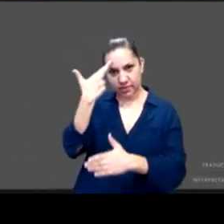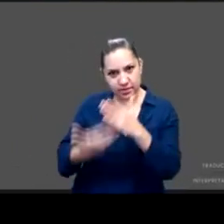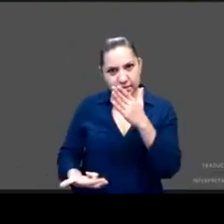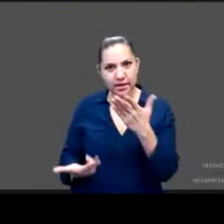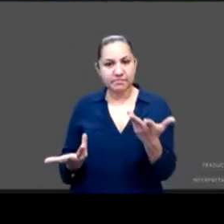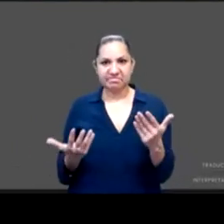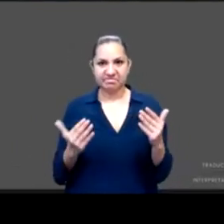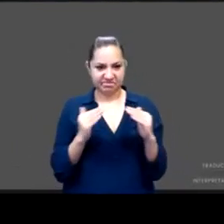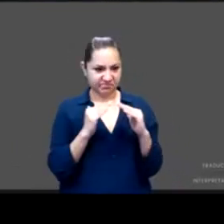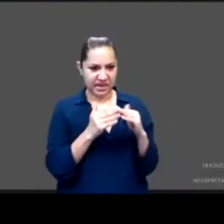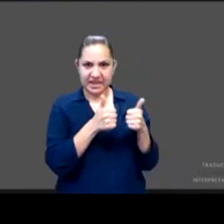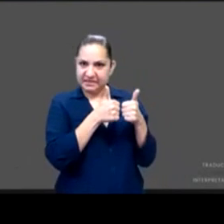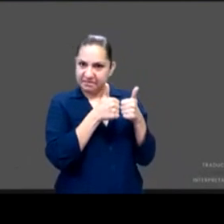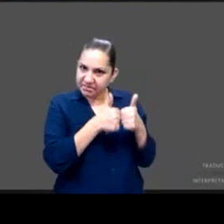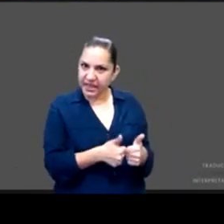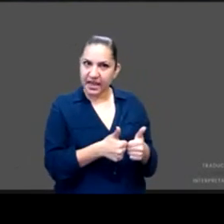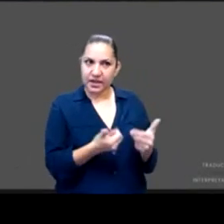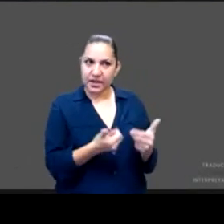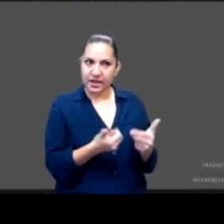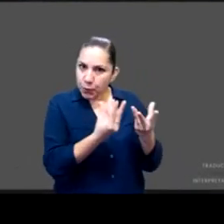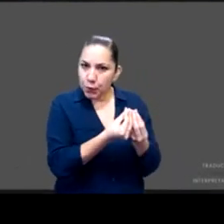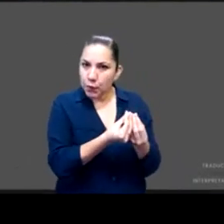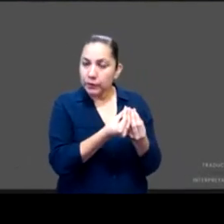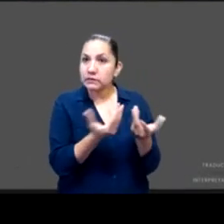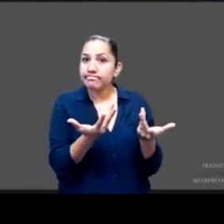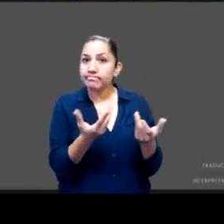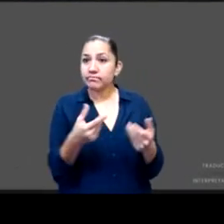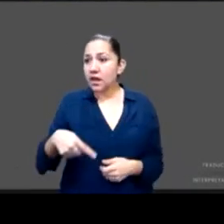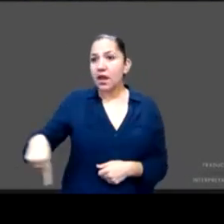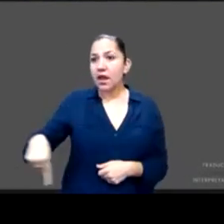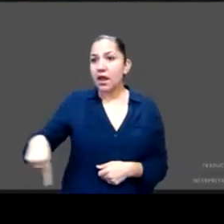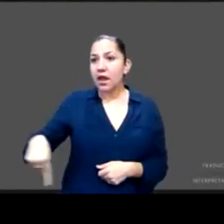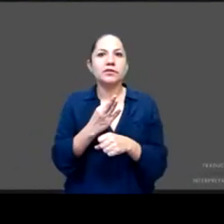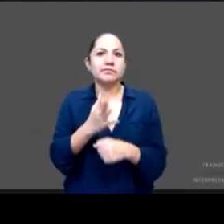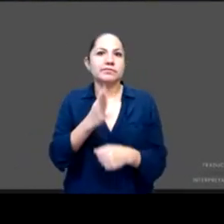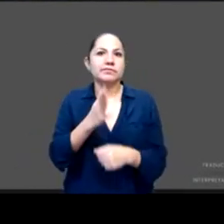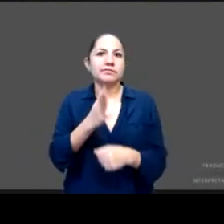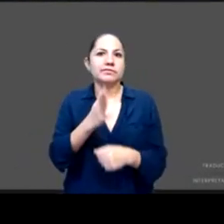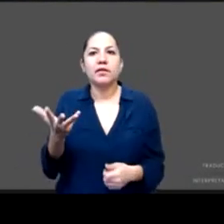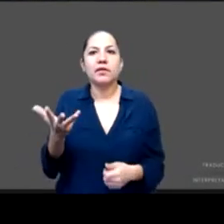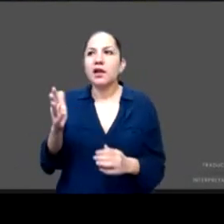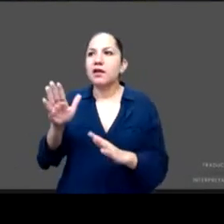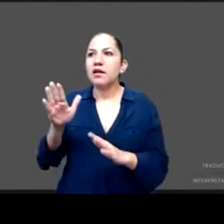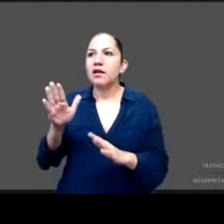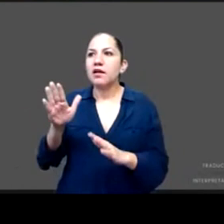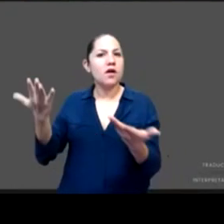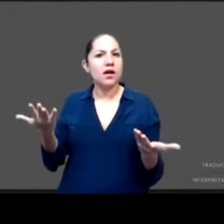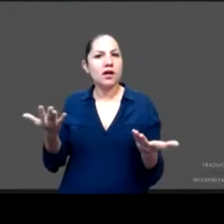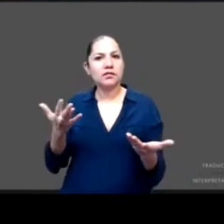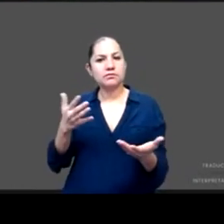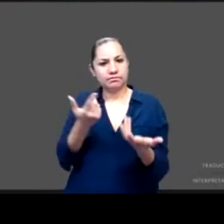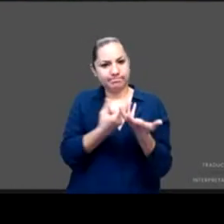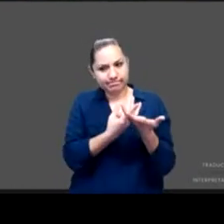posibilidad de estar pues socialmente integradas o con una barrera adicional a la integración